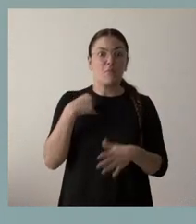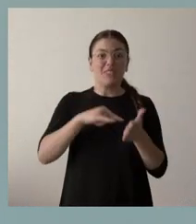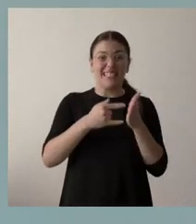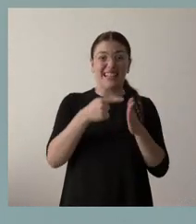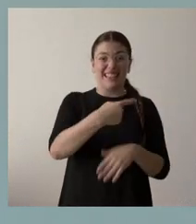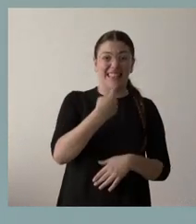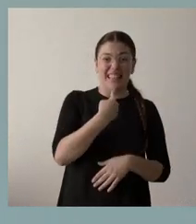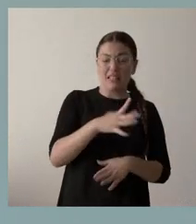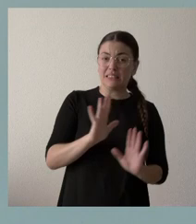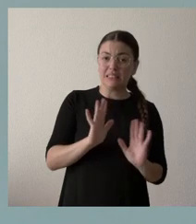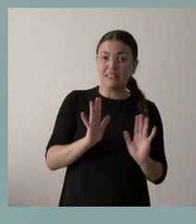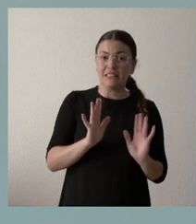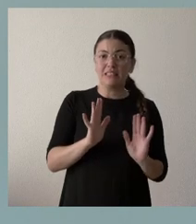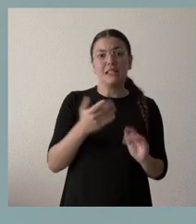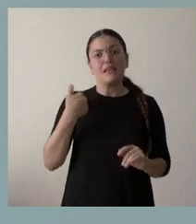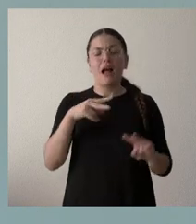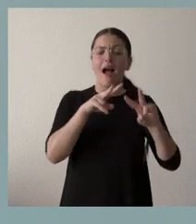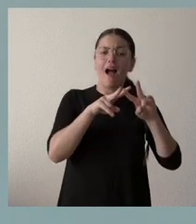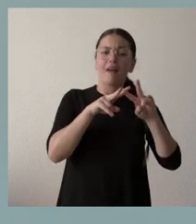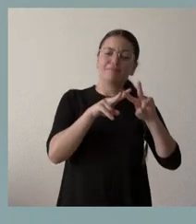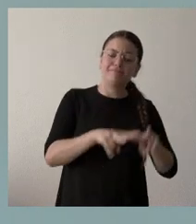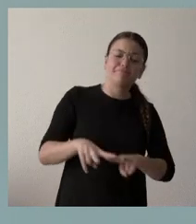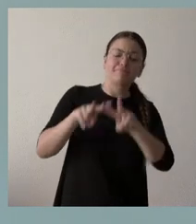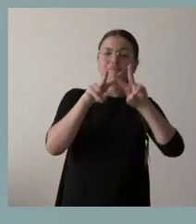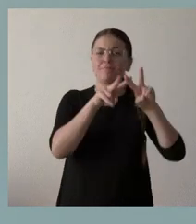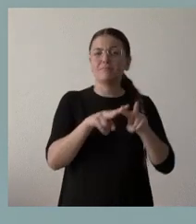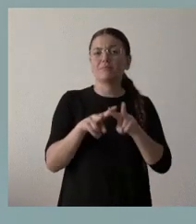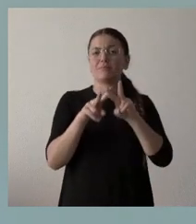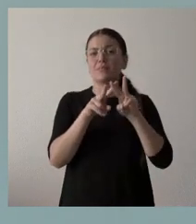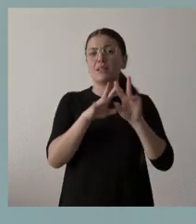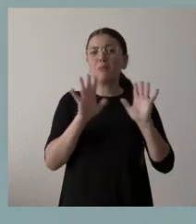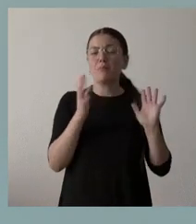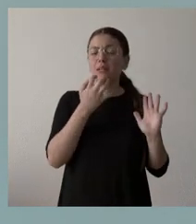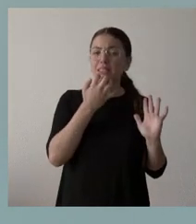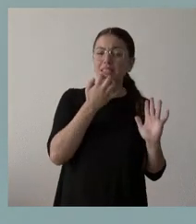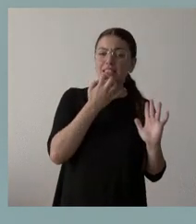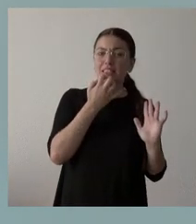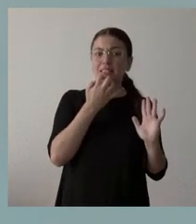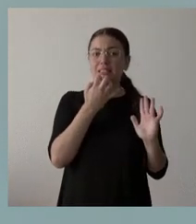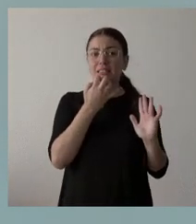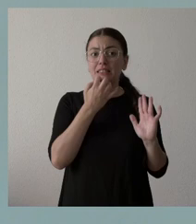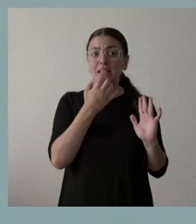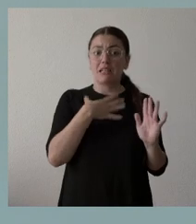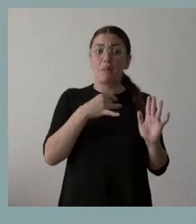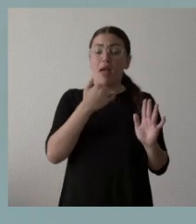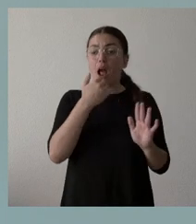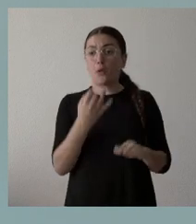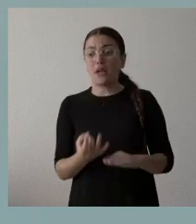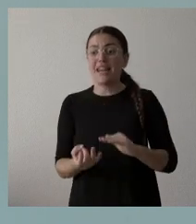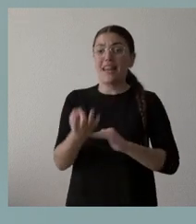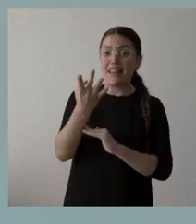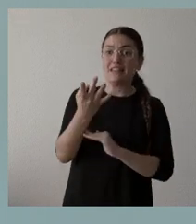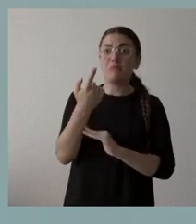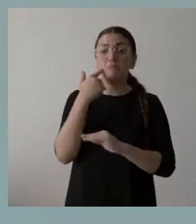que no hemos analizado y en todo caso cualquier iniciativa que se pudiera presentar y cualquier proyecto